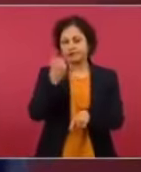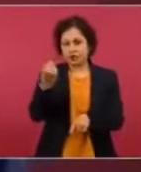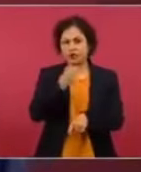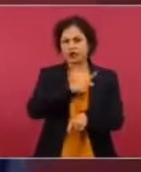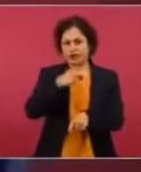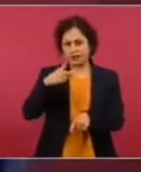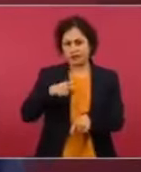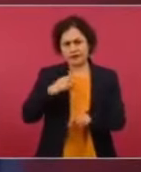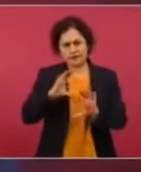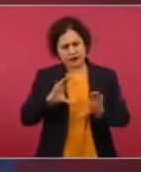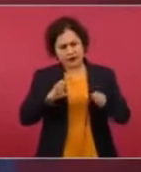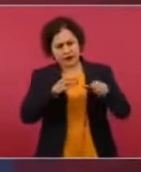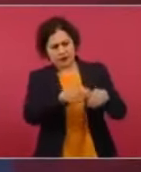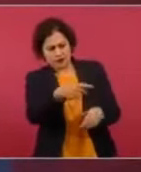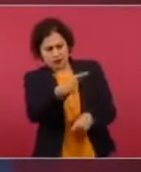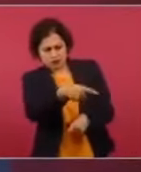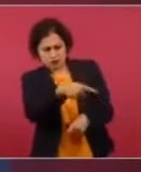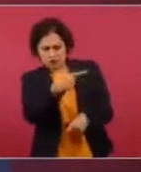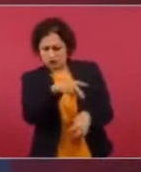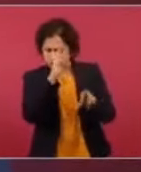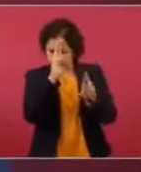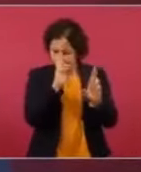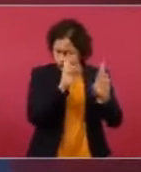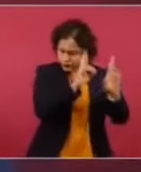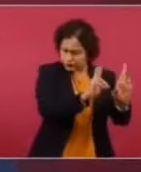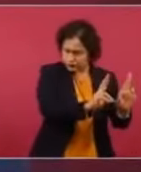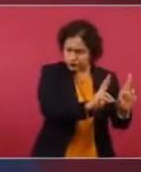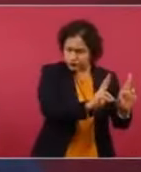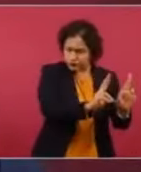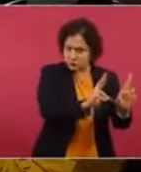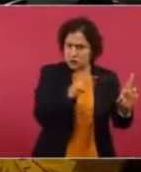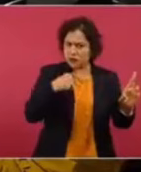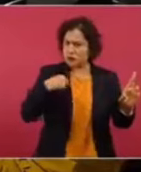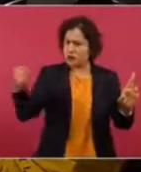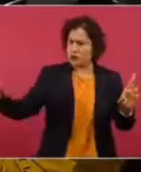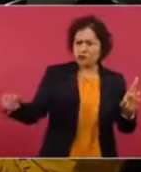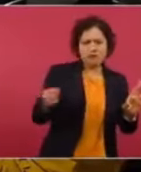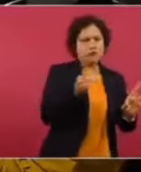respetar la independencia del Poder Judicial, pero sí puedo